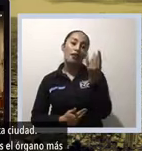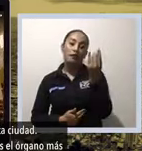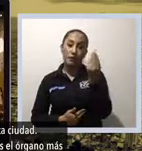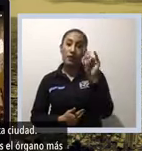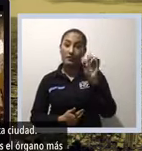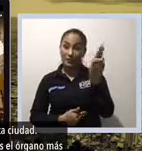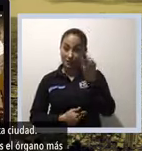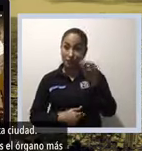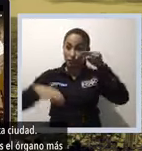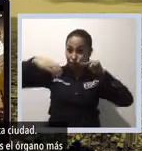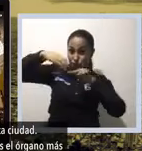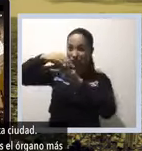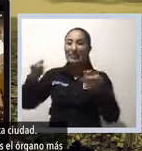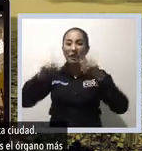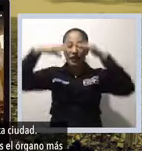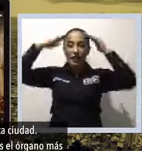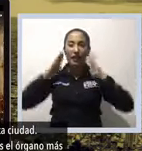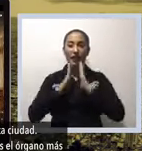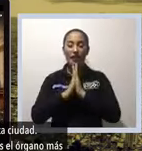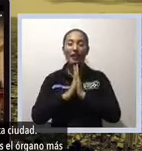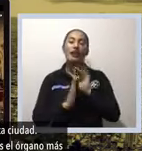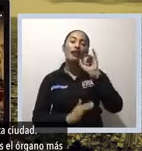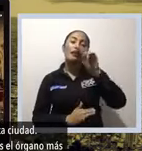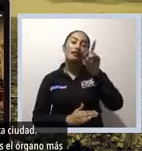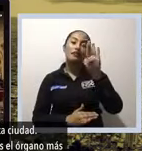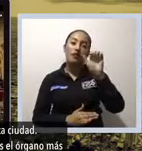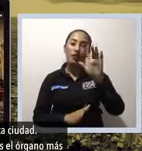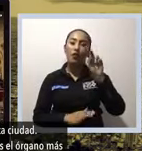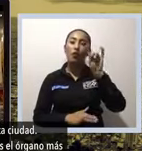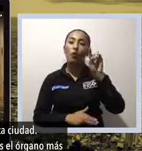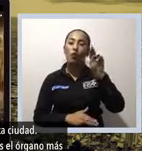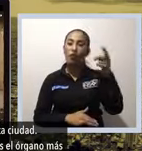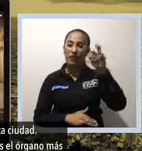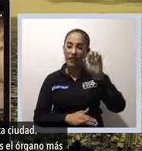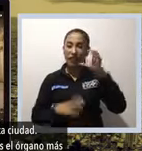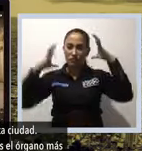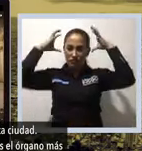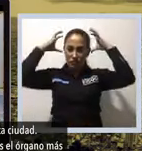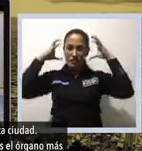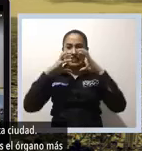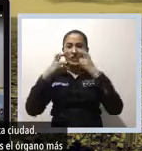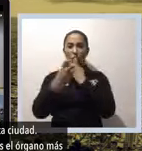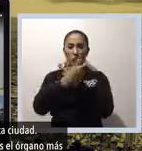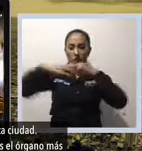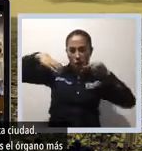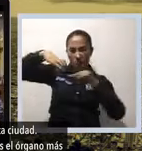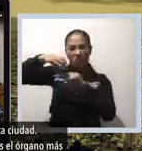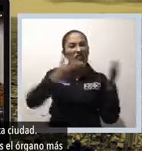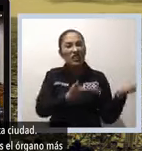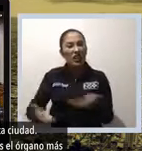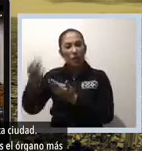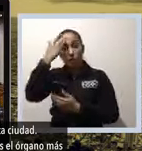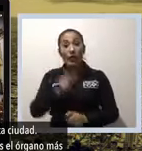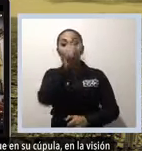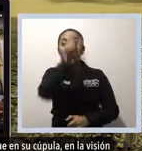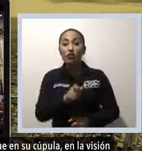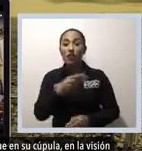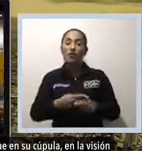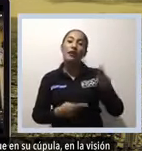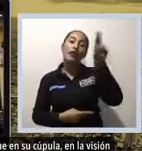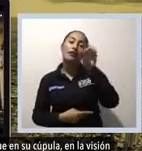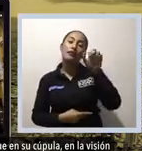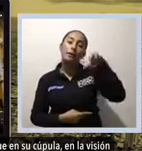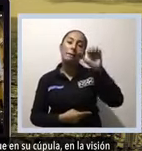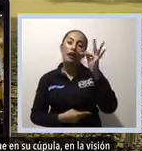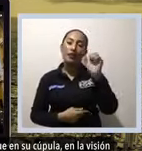cuando lo nombran arzobispo de esta ciudad. Adicionalmente a ello, en esa capilla tenemos el órgano más grande del país, que fue